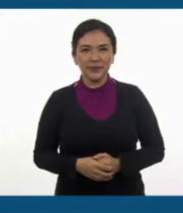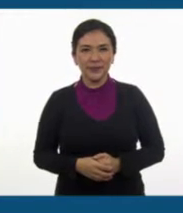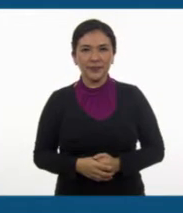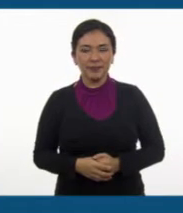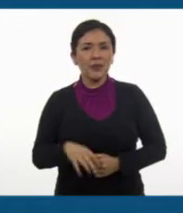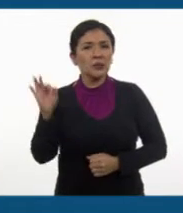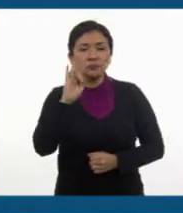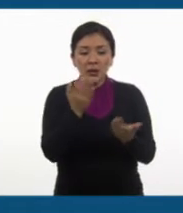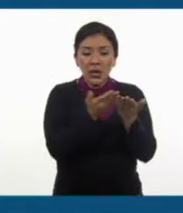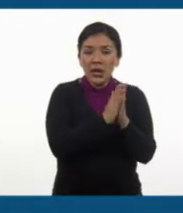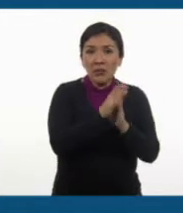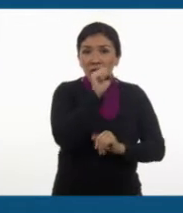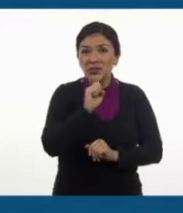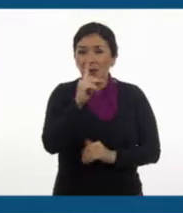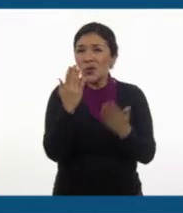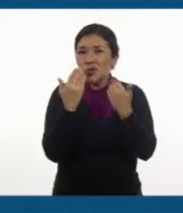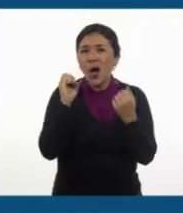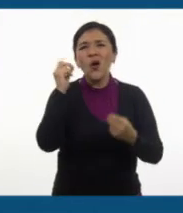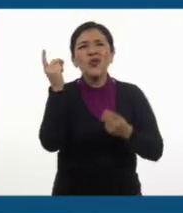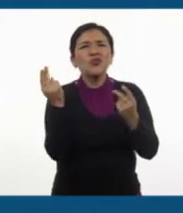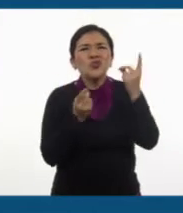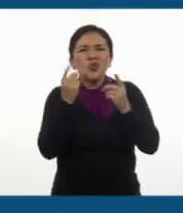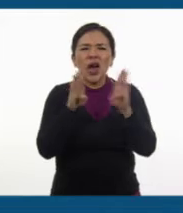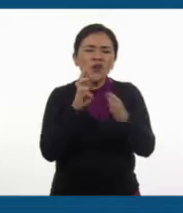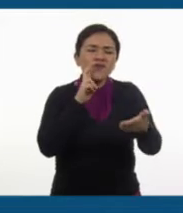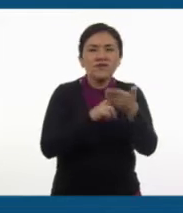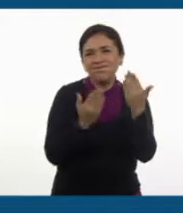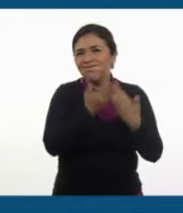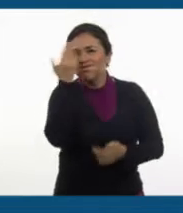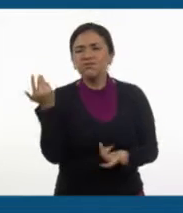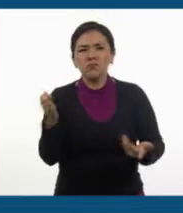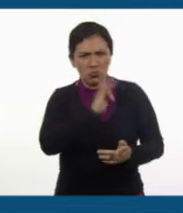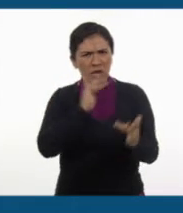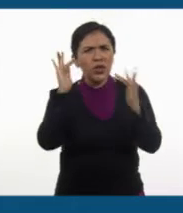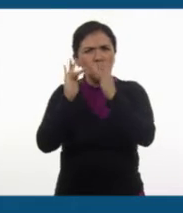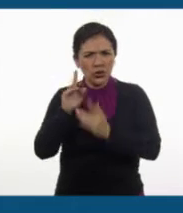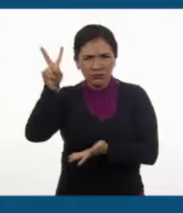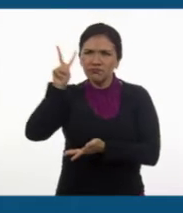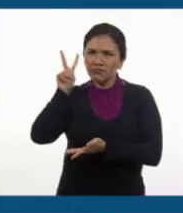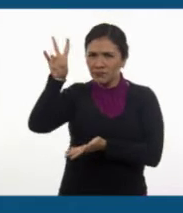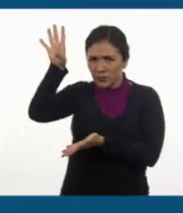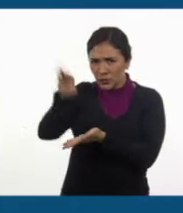Si no tienes el libro de texto o necesitas ayuda para responder tus dudas, contáctanos.